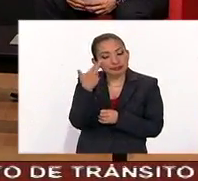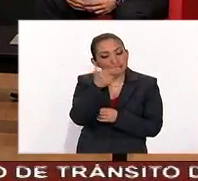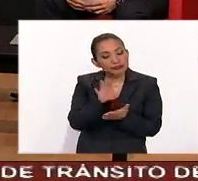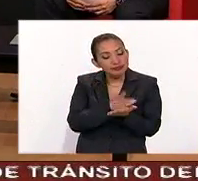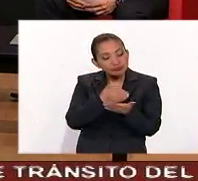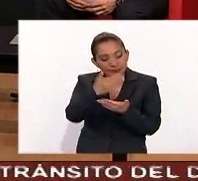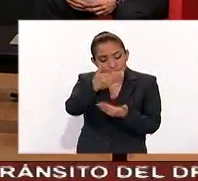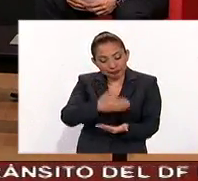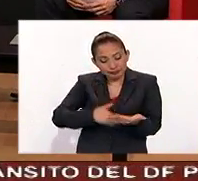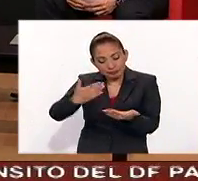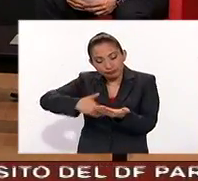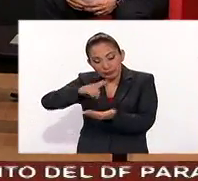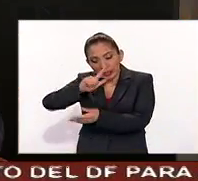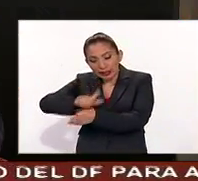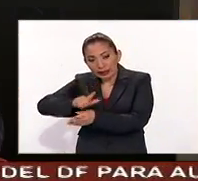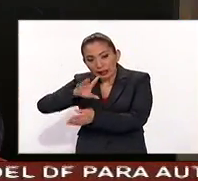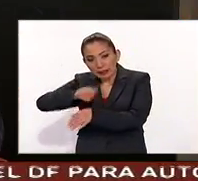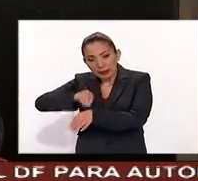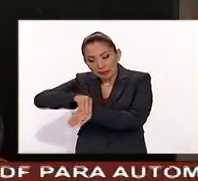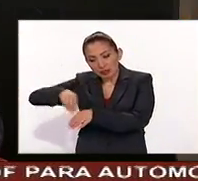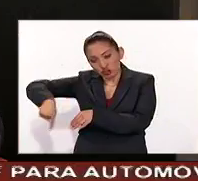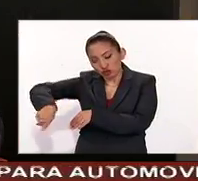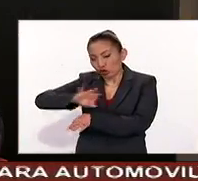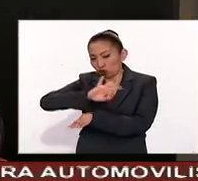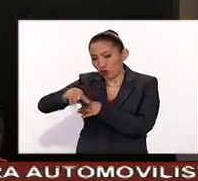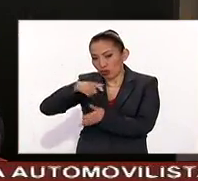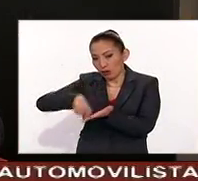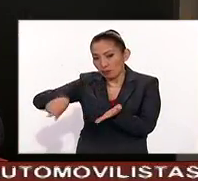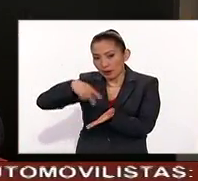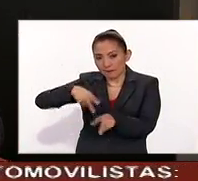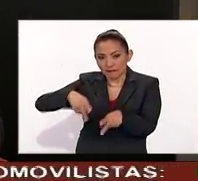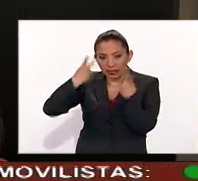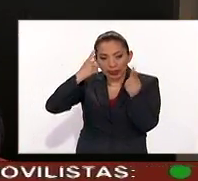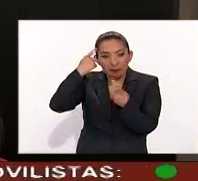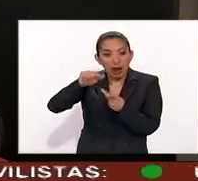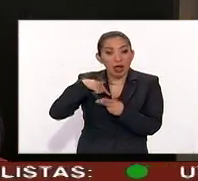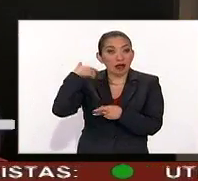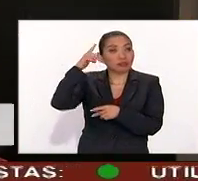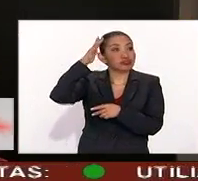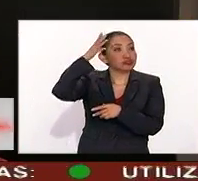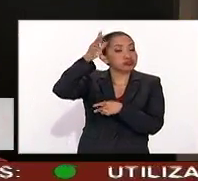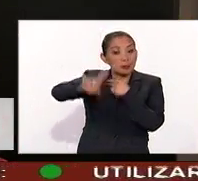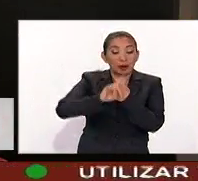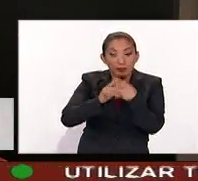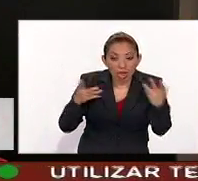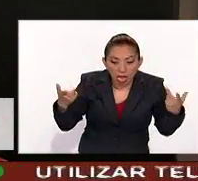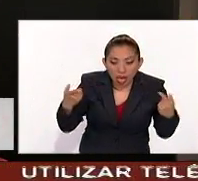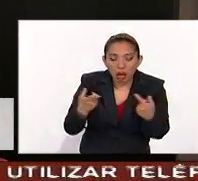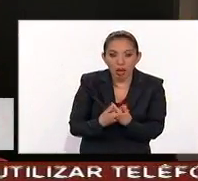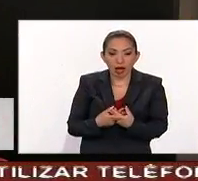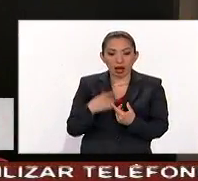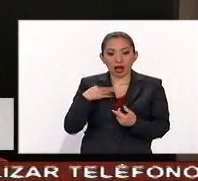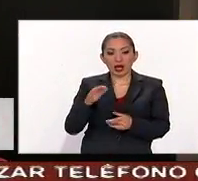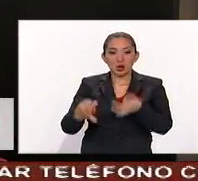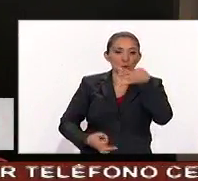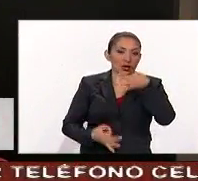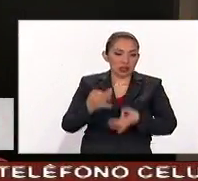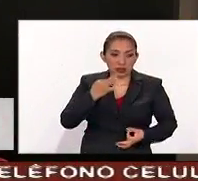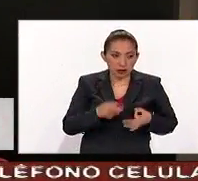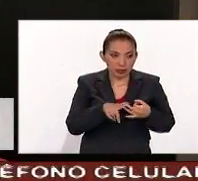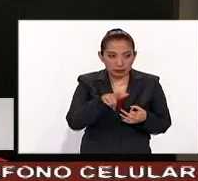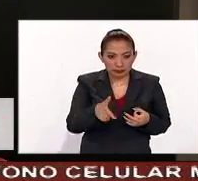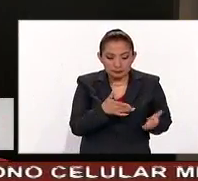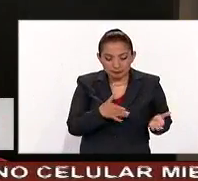documentos legales que debe llevar toda compra-venta para que no haya problemas y terminen en juicios